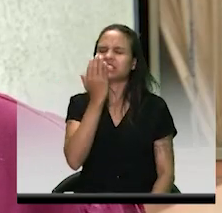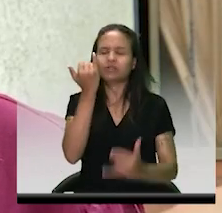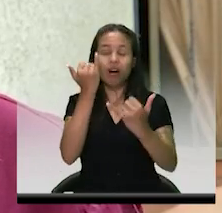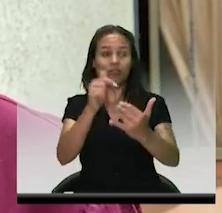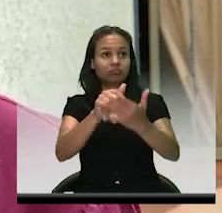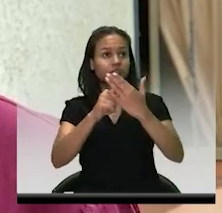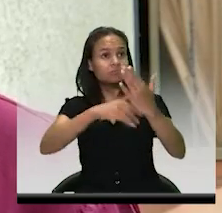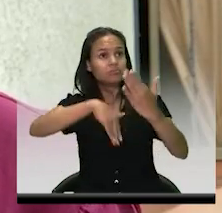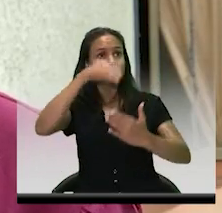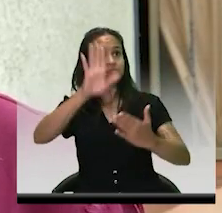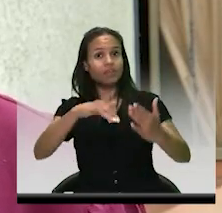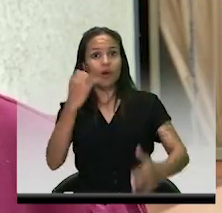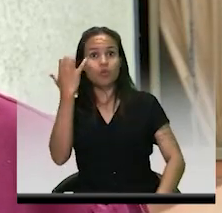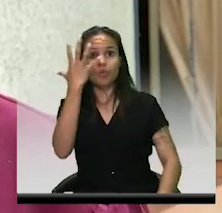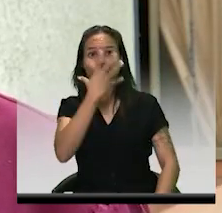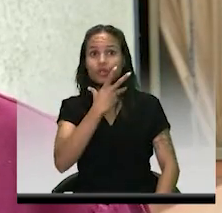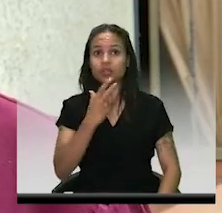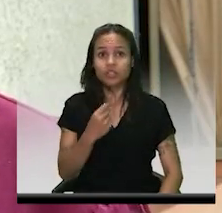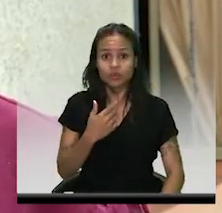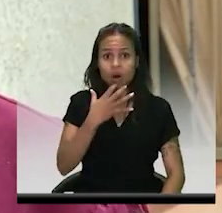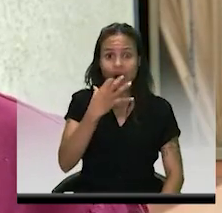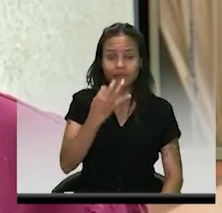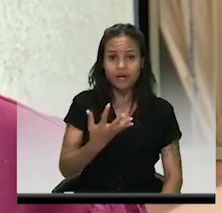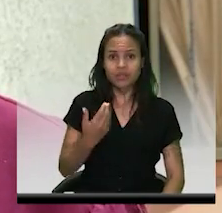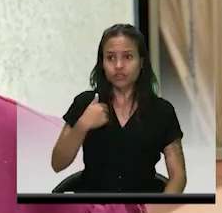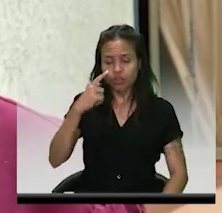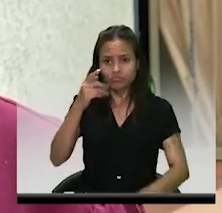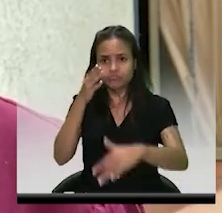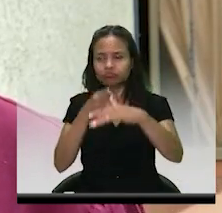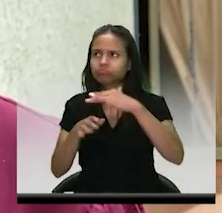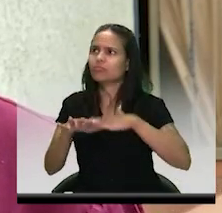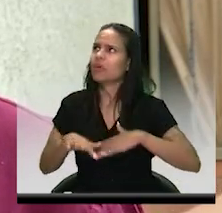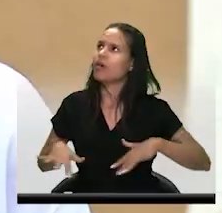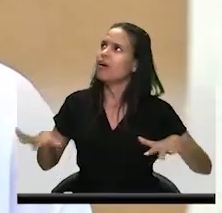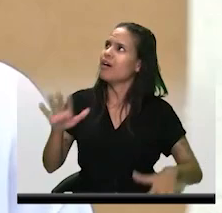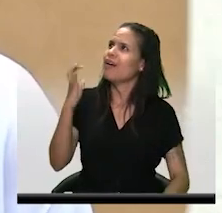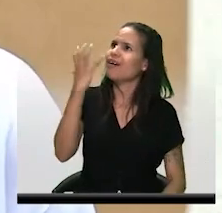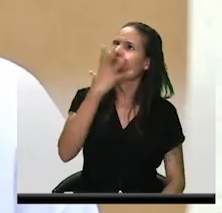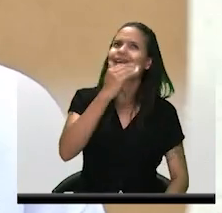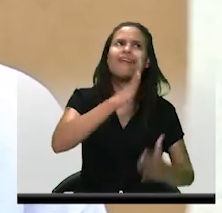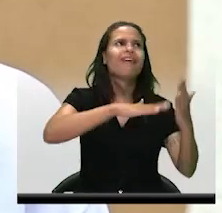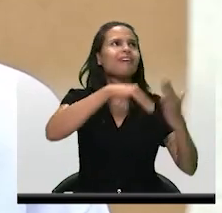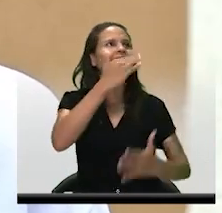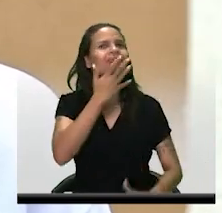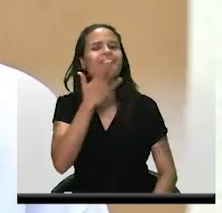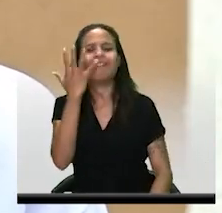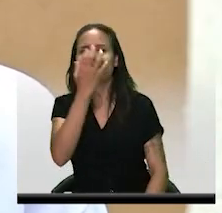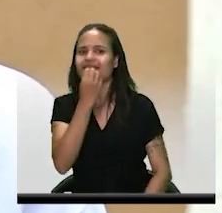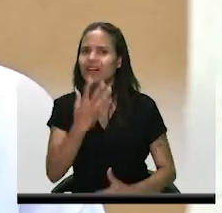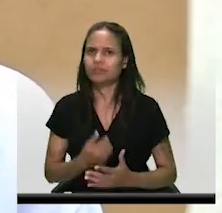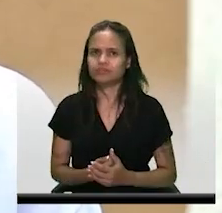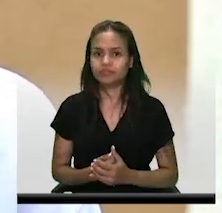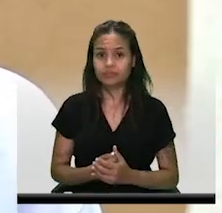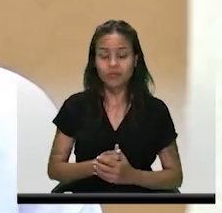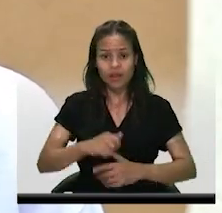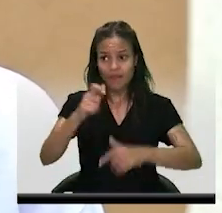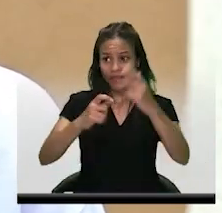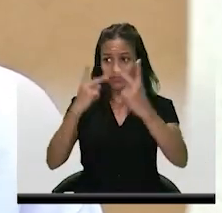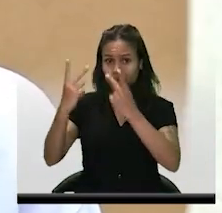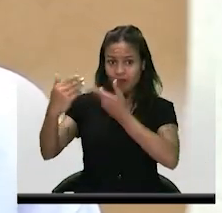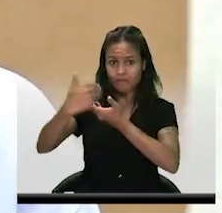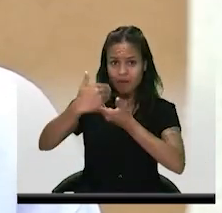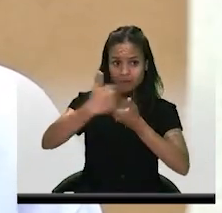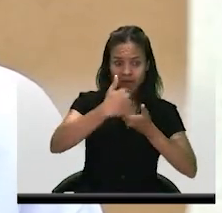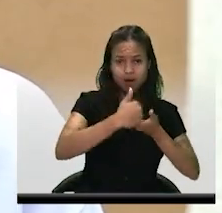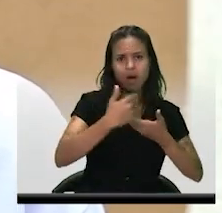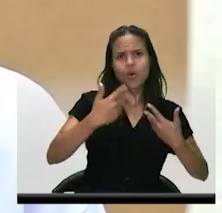al entorno de nosotros y verlas bien pintadas y hermosas como están. Y los que nos visitan dicen que torres tan hermosas tenemos ya,